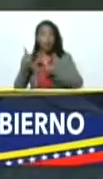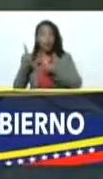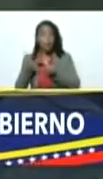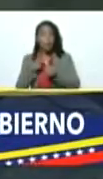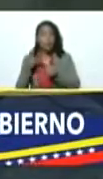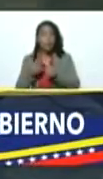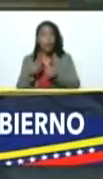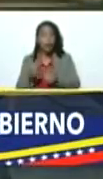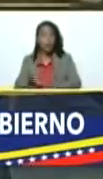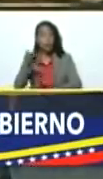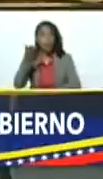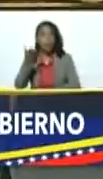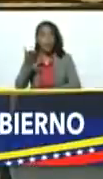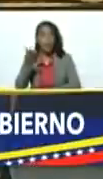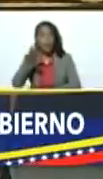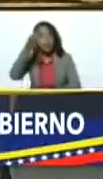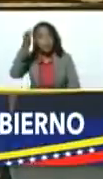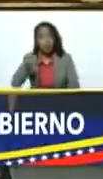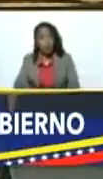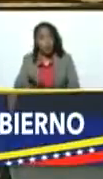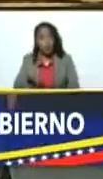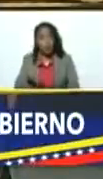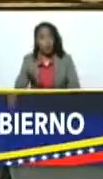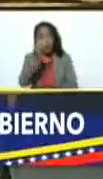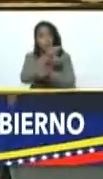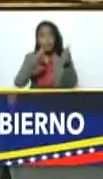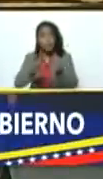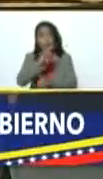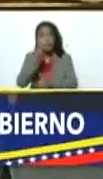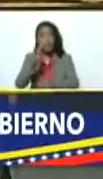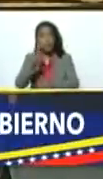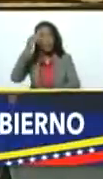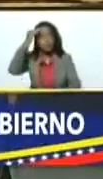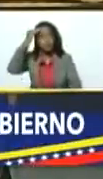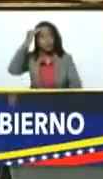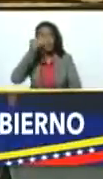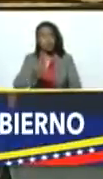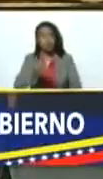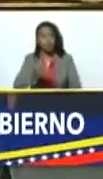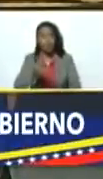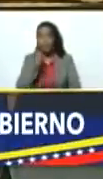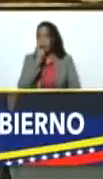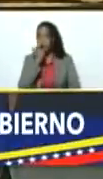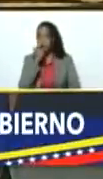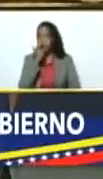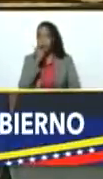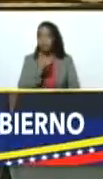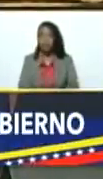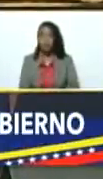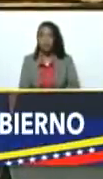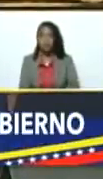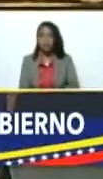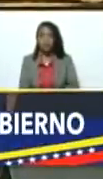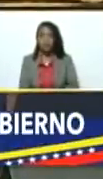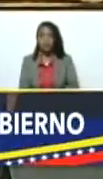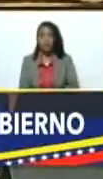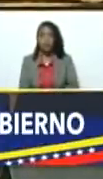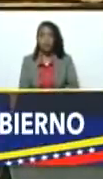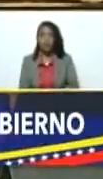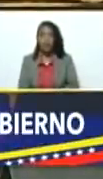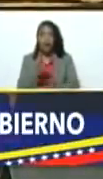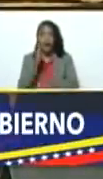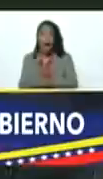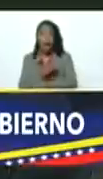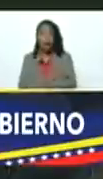la seguridad vicepresidente almirante remigio remigio ceballos y chazo ante el